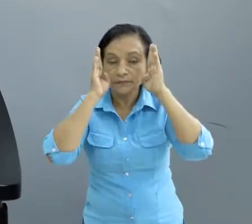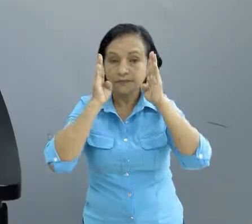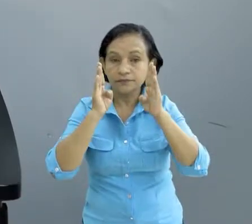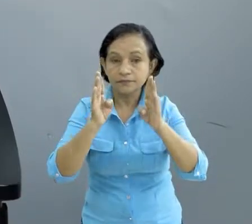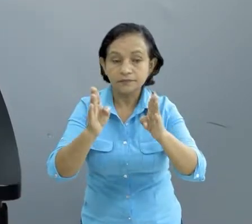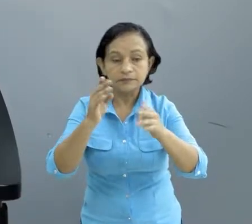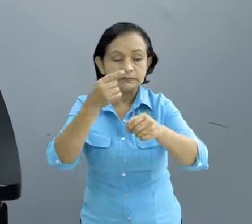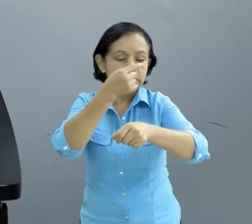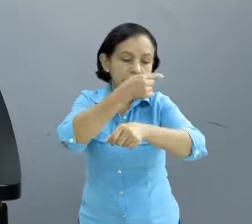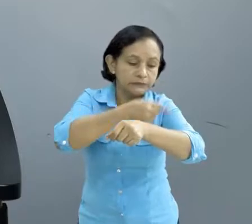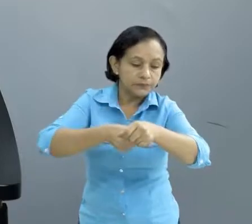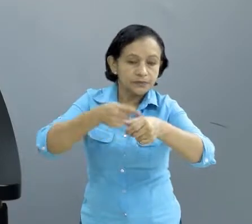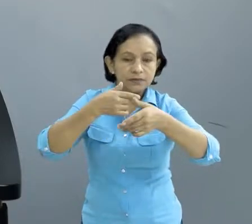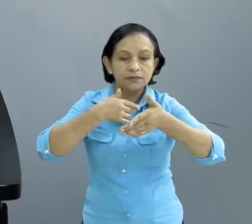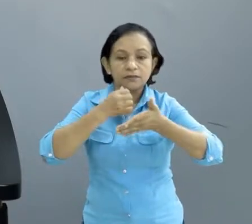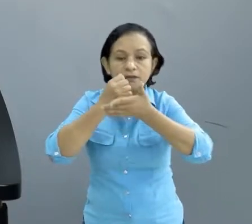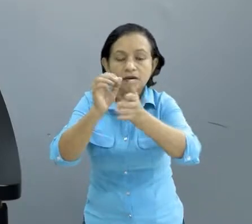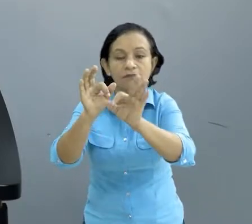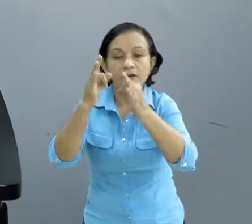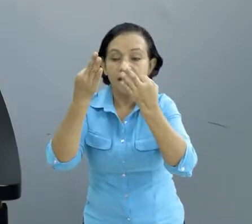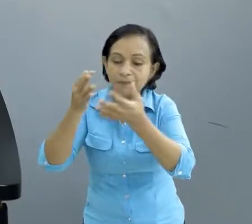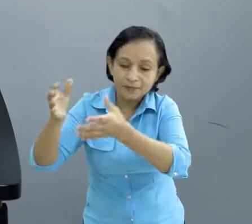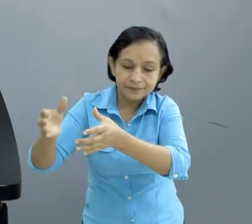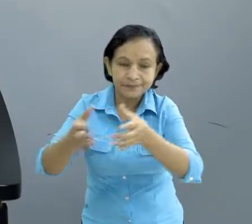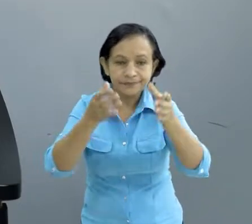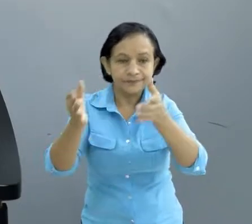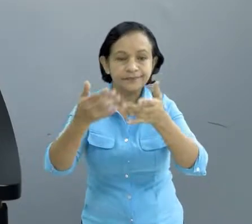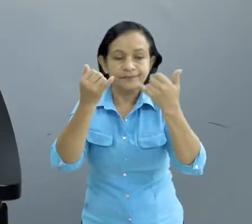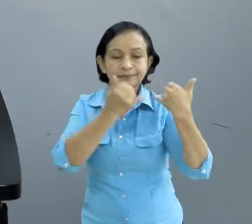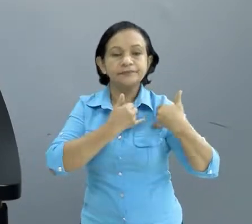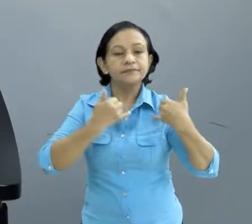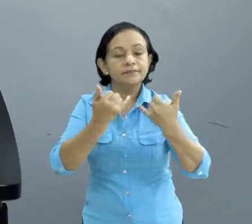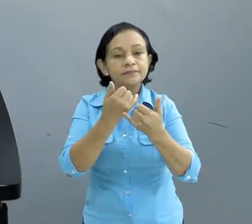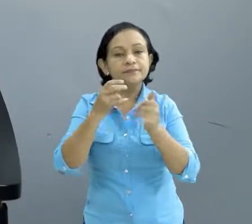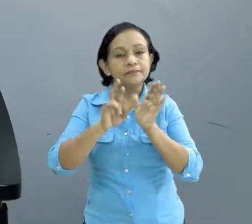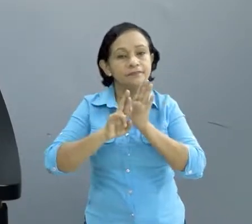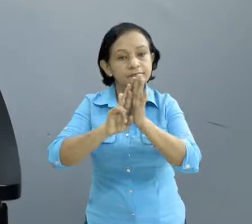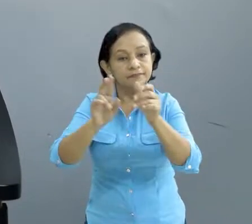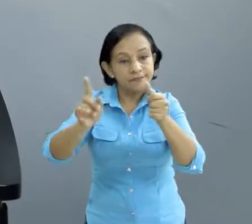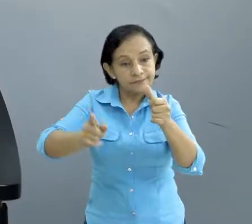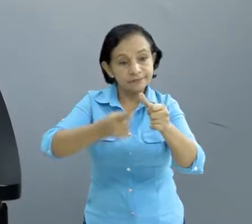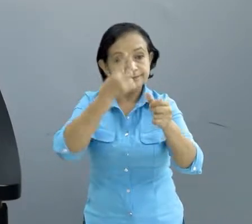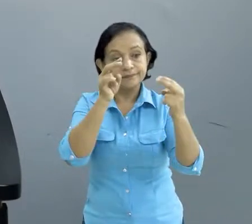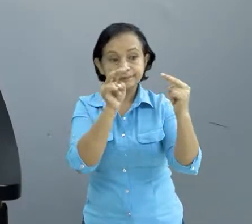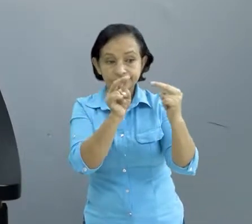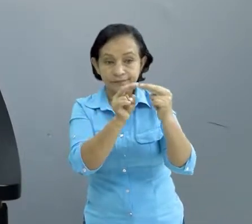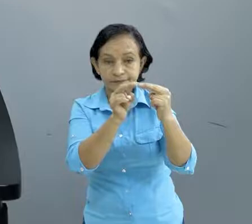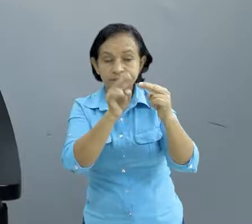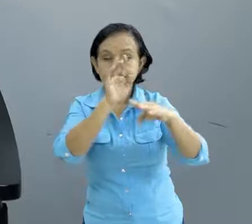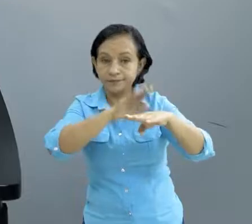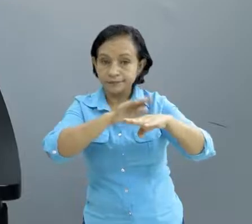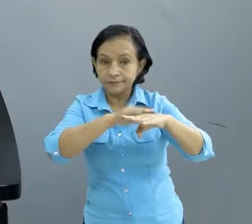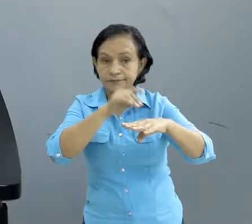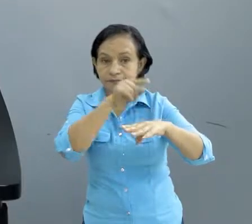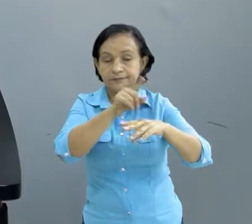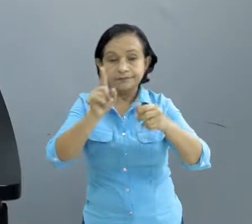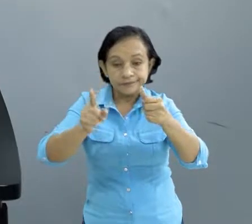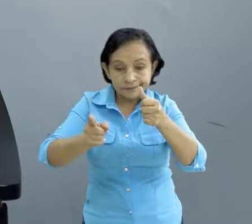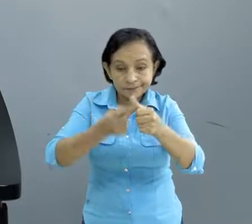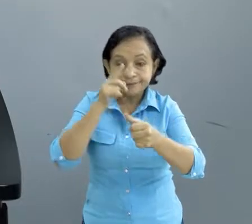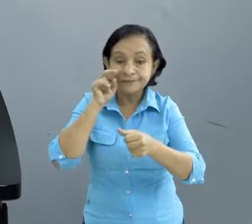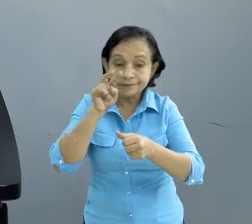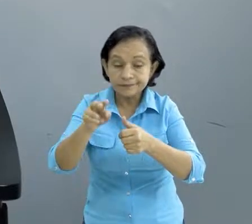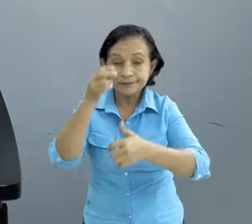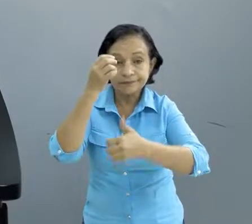un herido, o evacuar a familias, nuestras instituciones de primera respuesta son con las que articulamos. Entonces, en primer lugar, verificas el